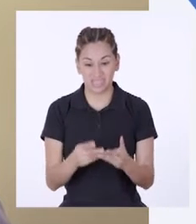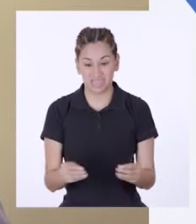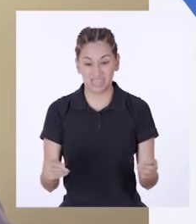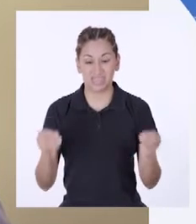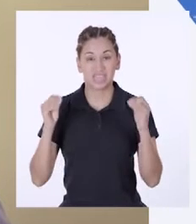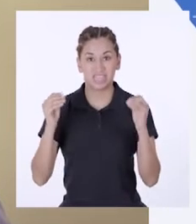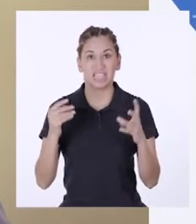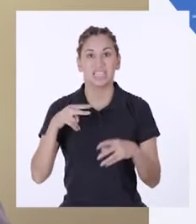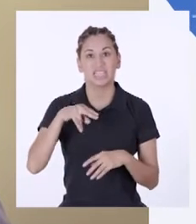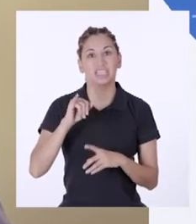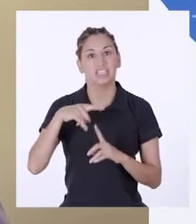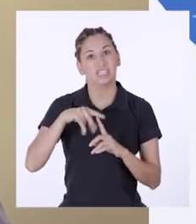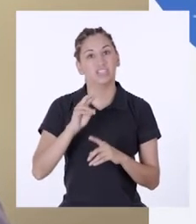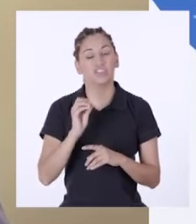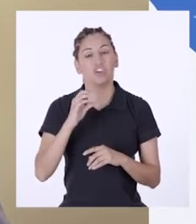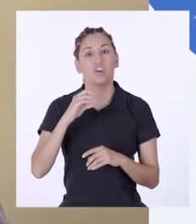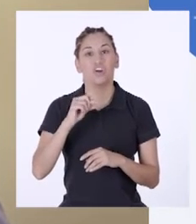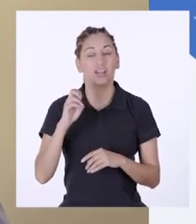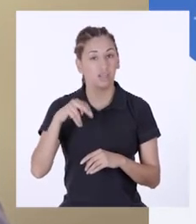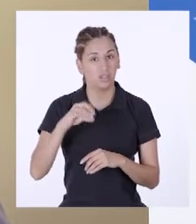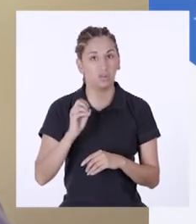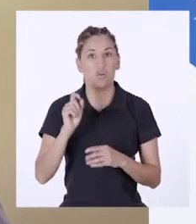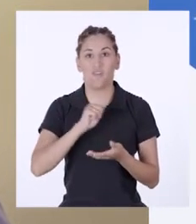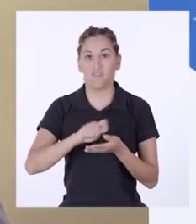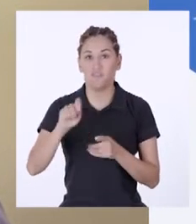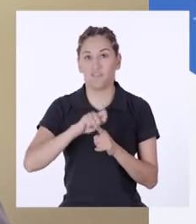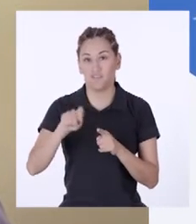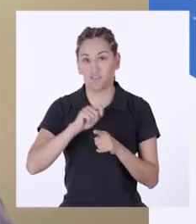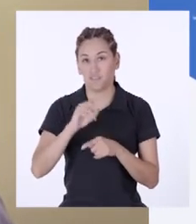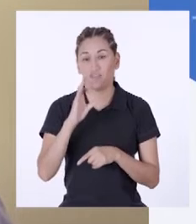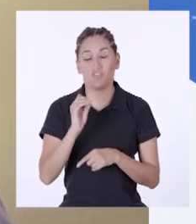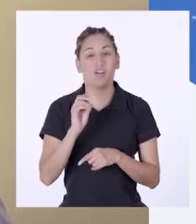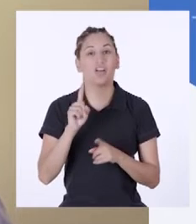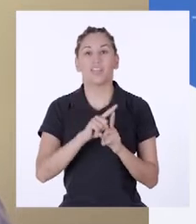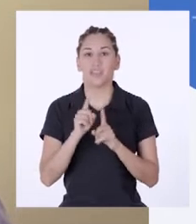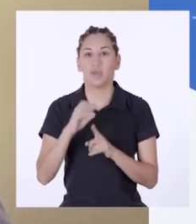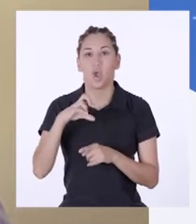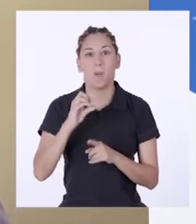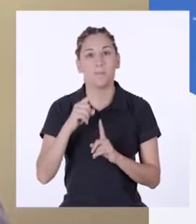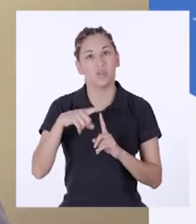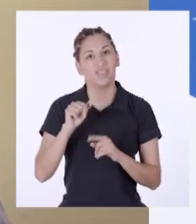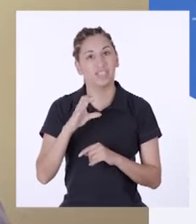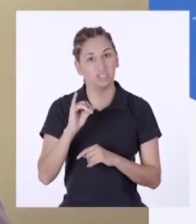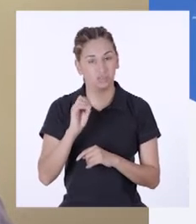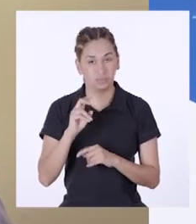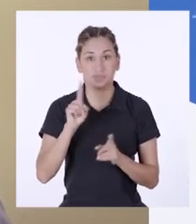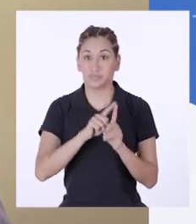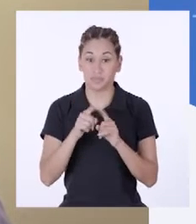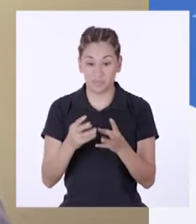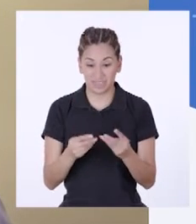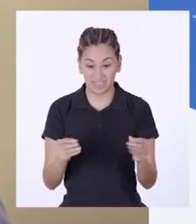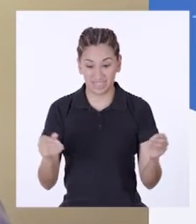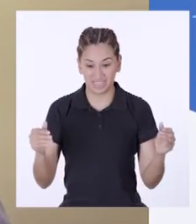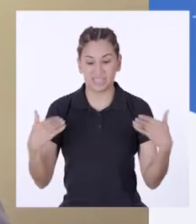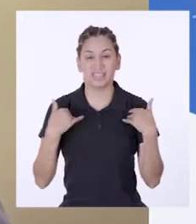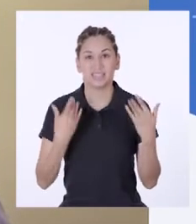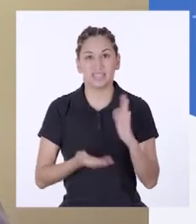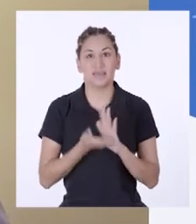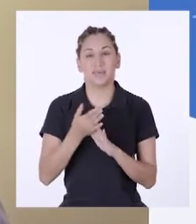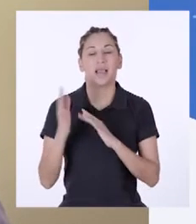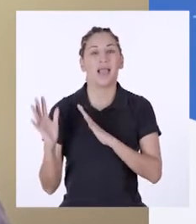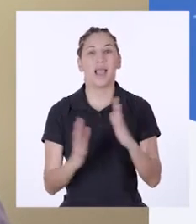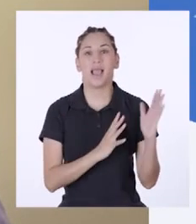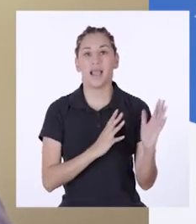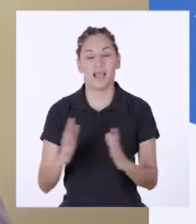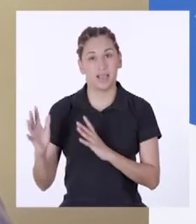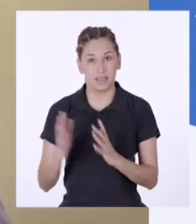al suelo nutrientes como el nitrógeno, fósforo y potasio. Segundo, mejora la estructura del suelo, haciendo que el suelo tenga más